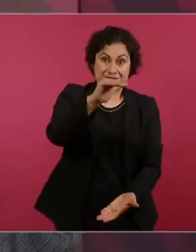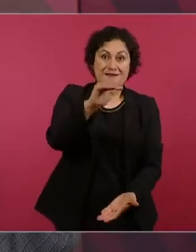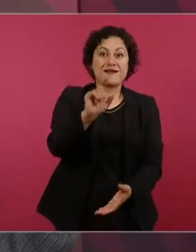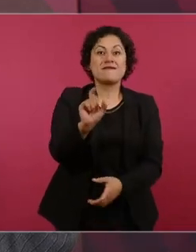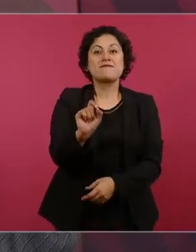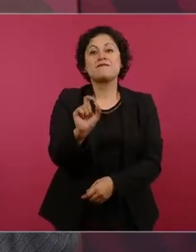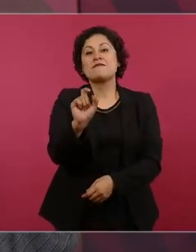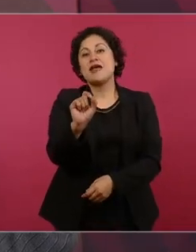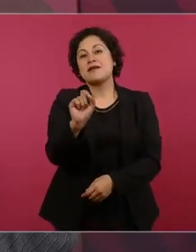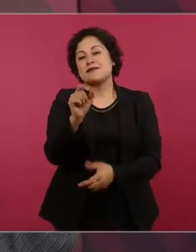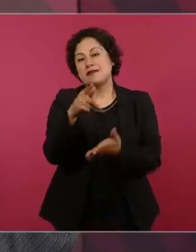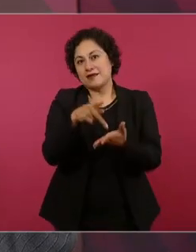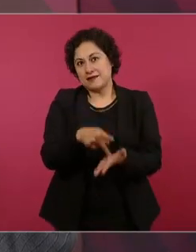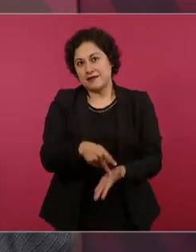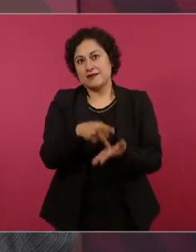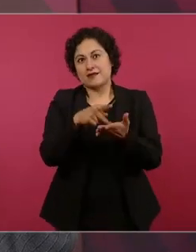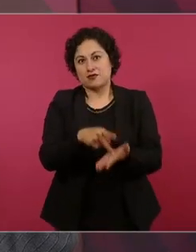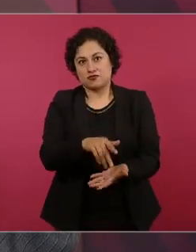kilos